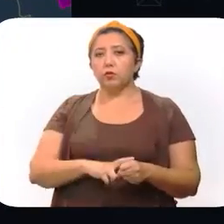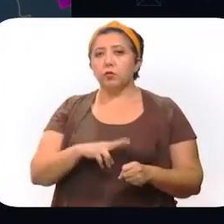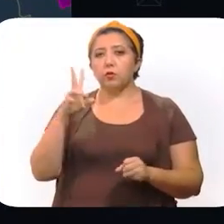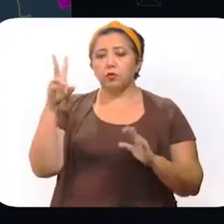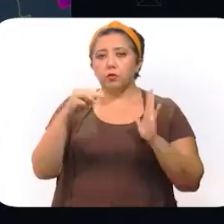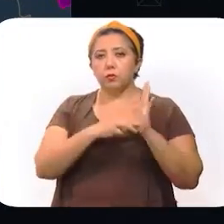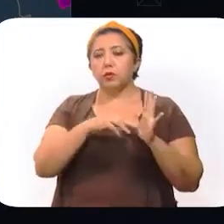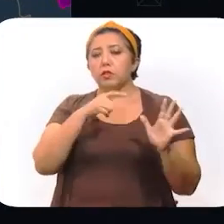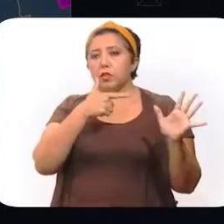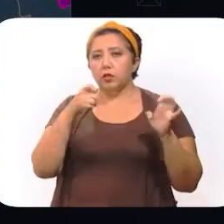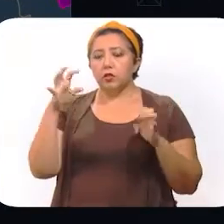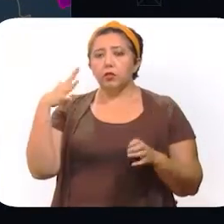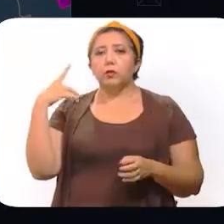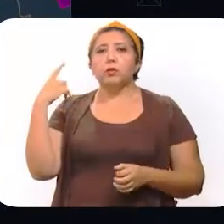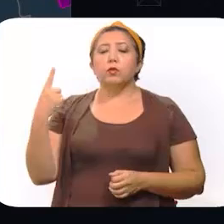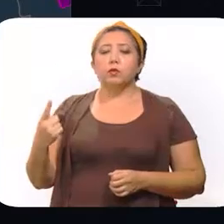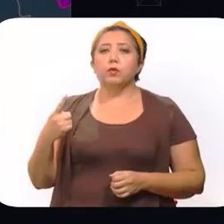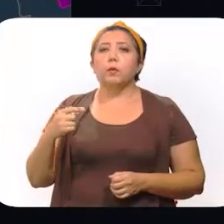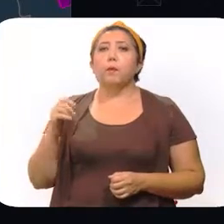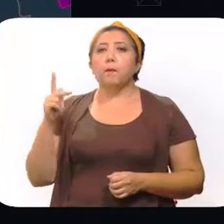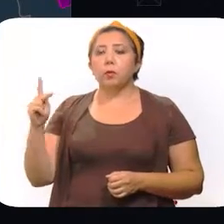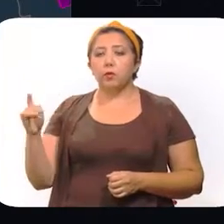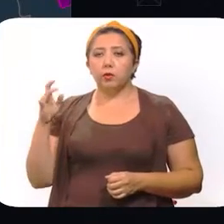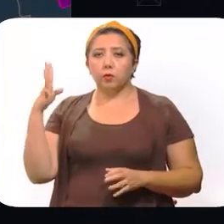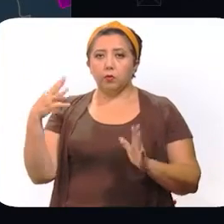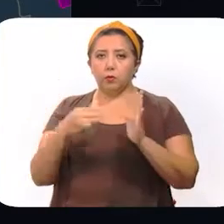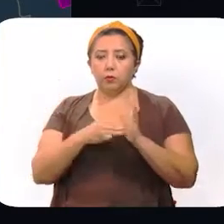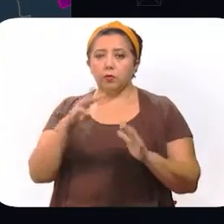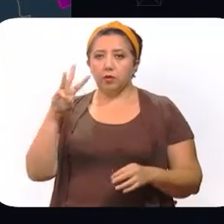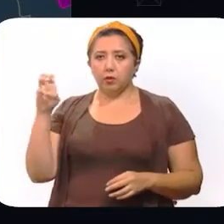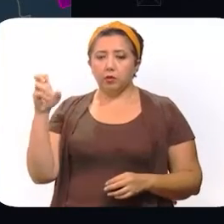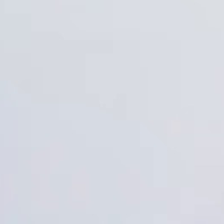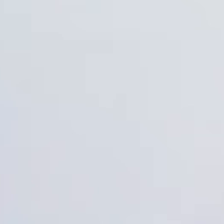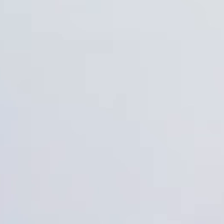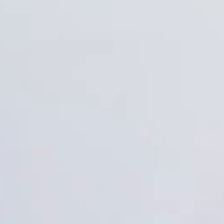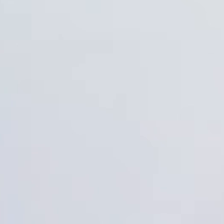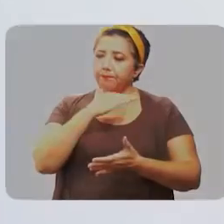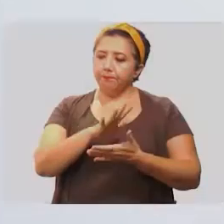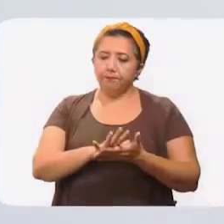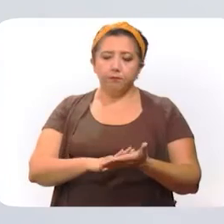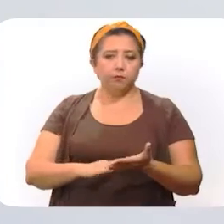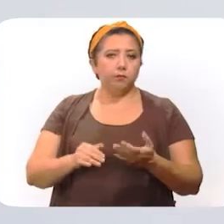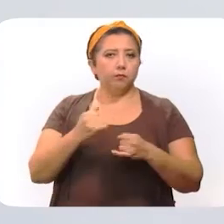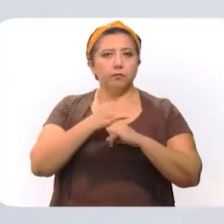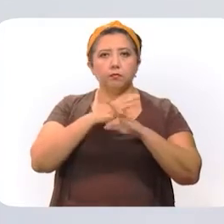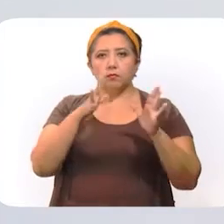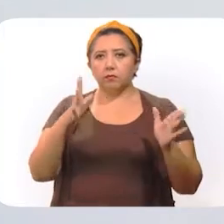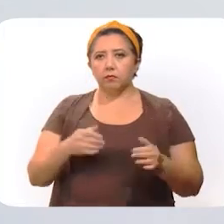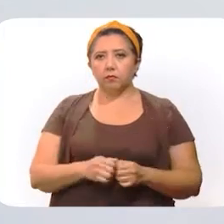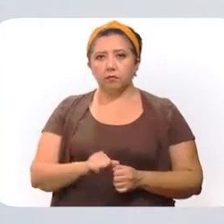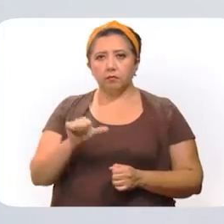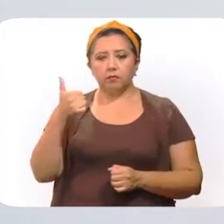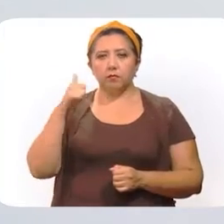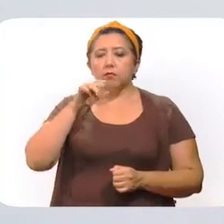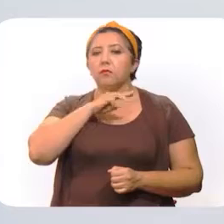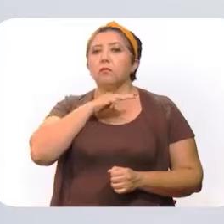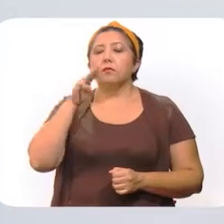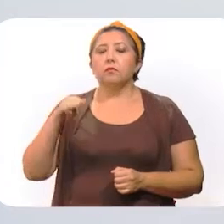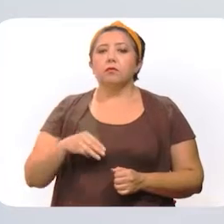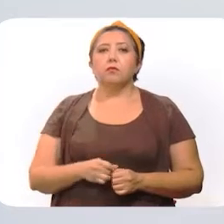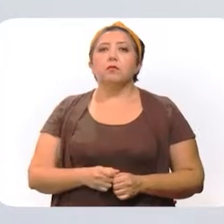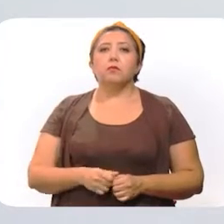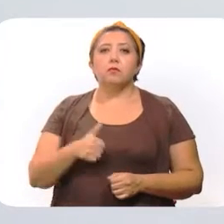sur 2,751 y en la zona poniente 4,313. Lamentablemente en este parte médico informamos de 11